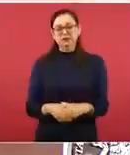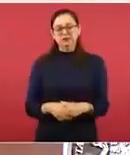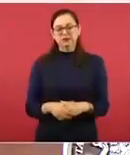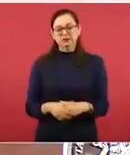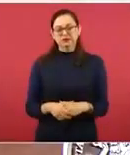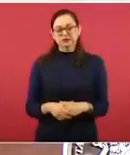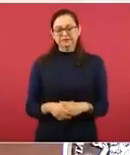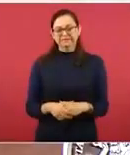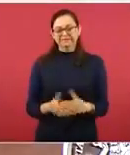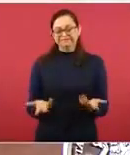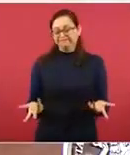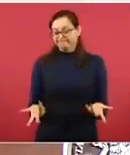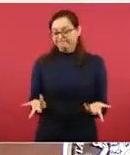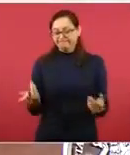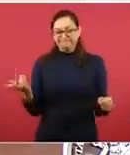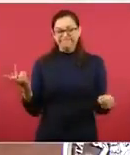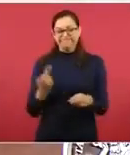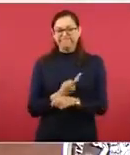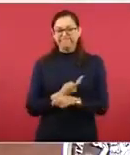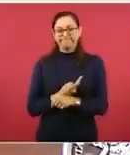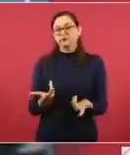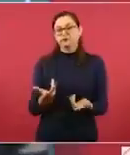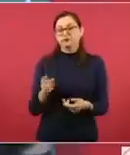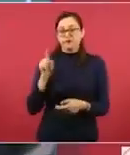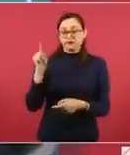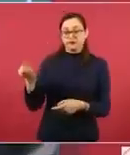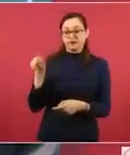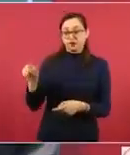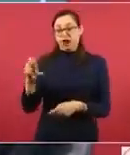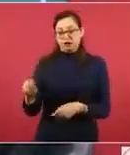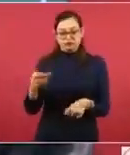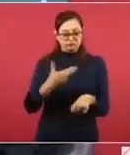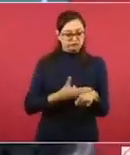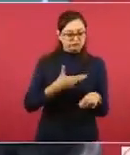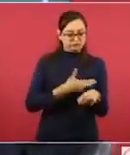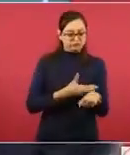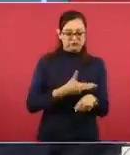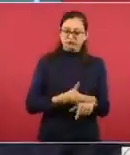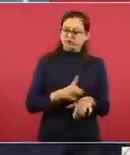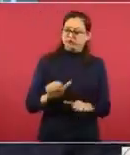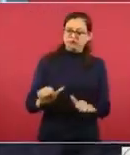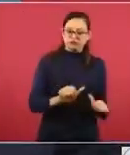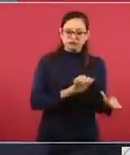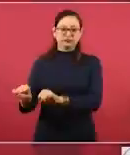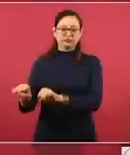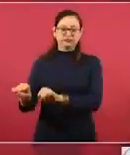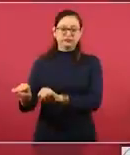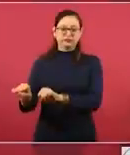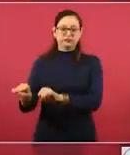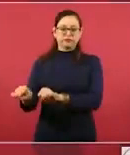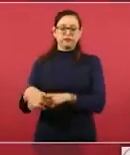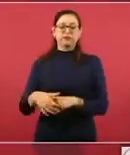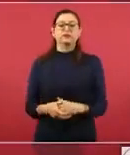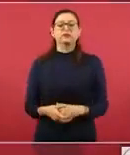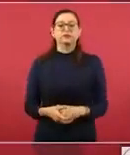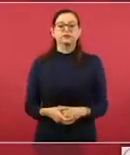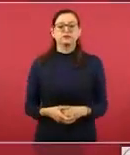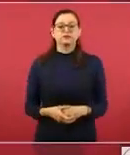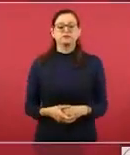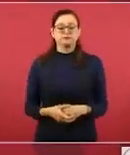Una acción para detener a este señor Caro Quintero. La Marina